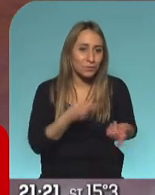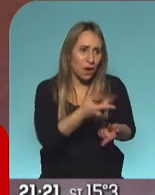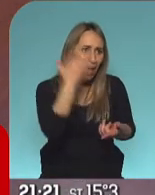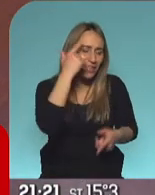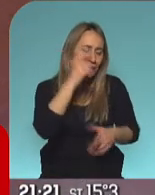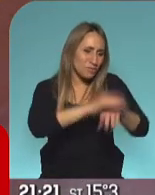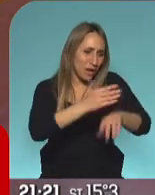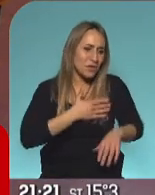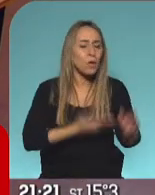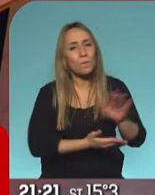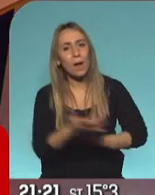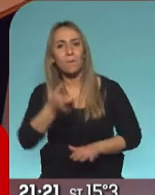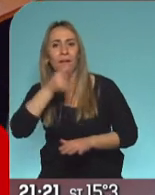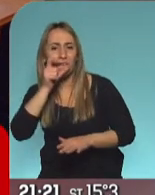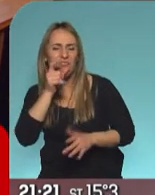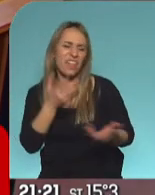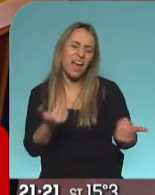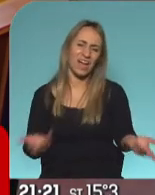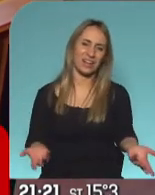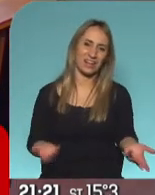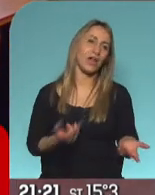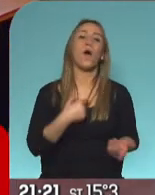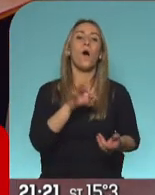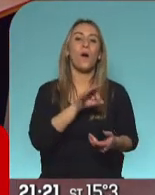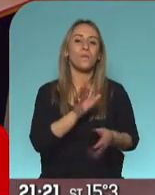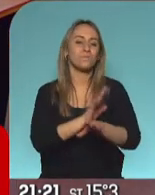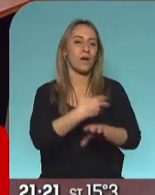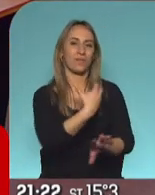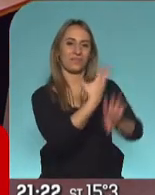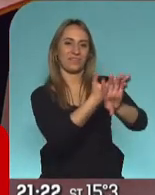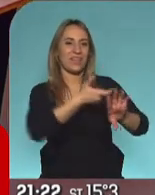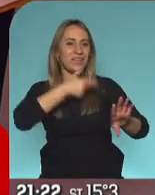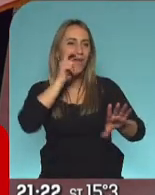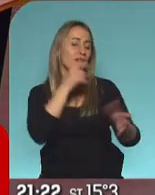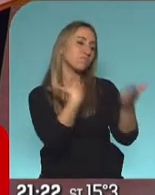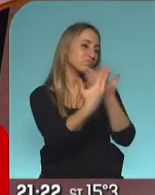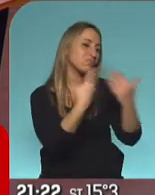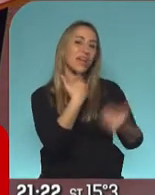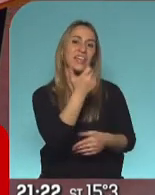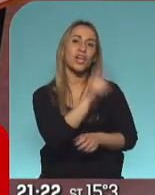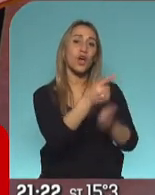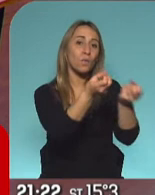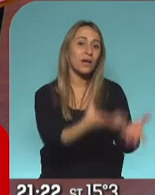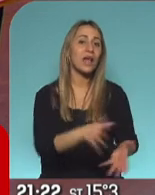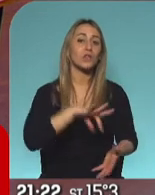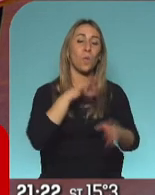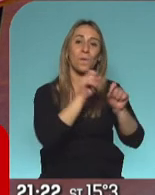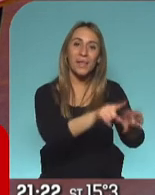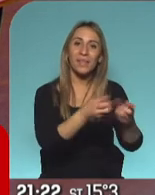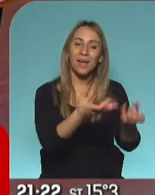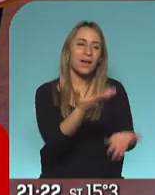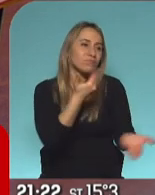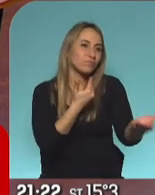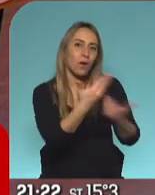vamos a tomar un café, cuando se pueda, y si no, tomemos un café virtual, hablemos, no, cómo están tus hijos, qué sé yo, cómo es tu vida, este,